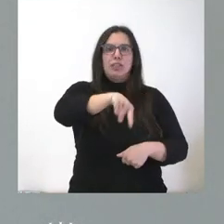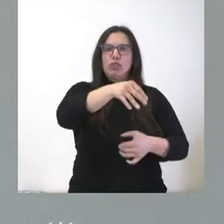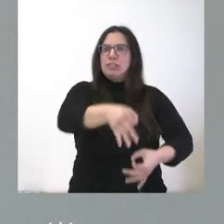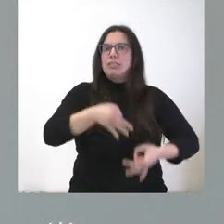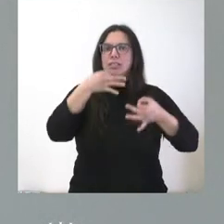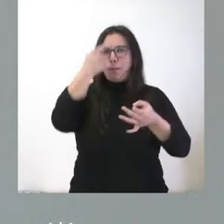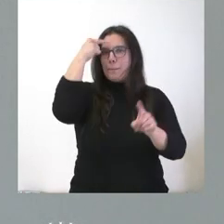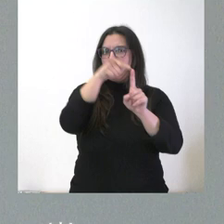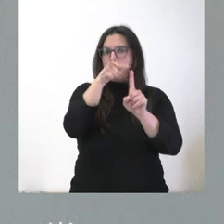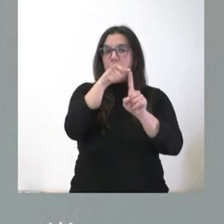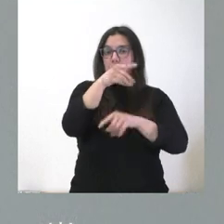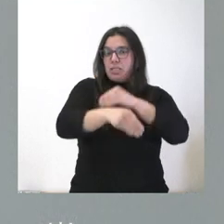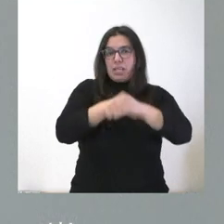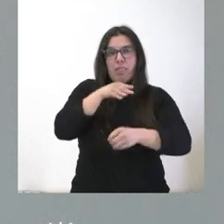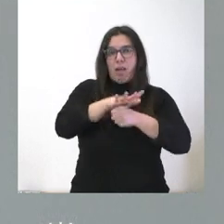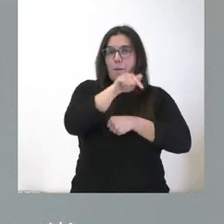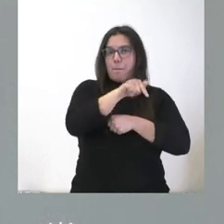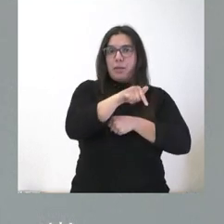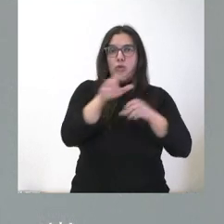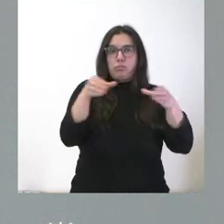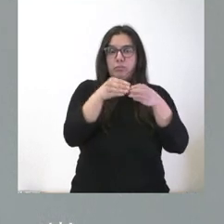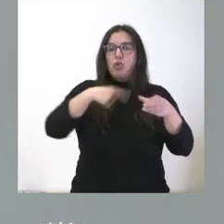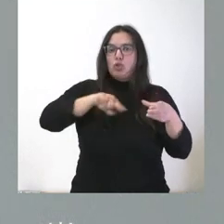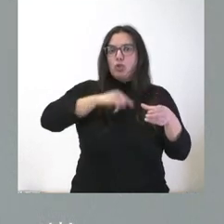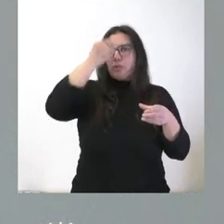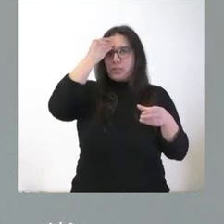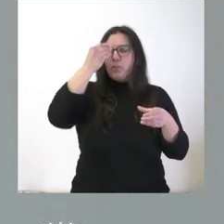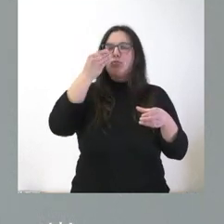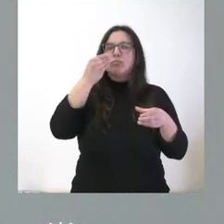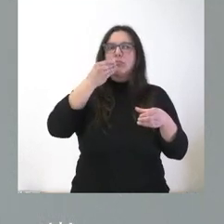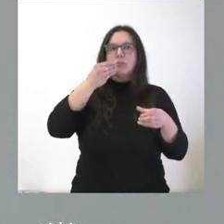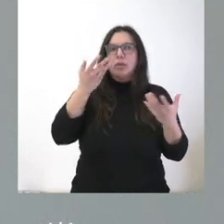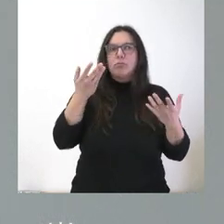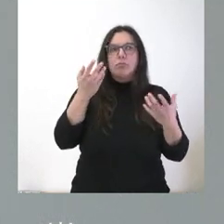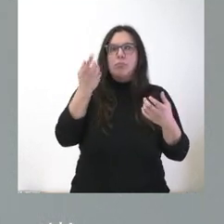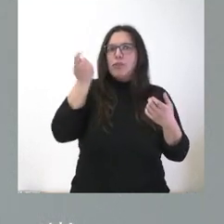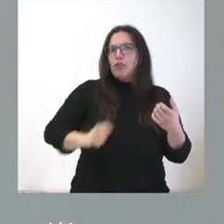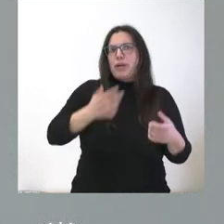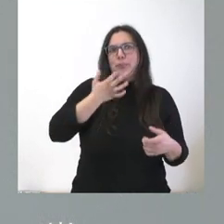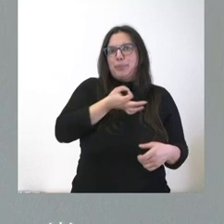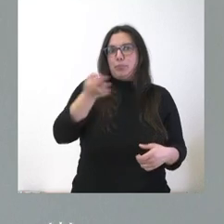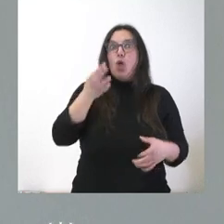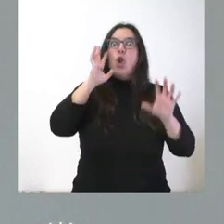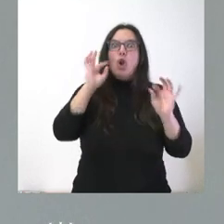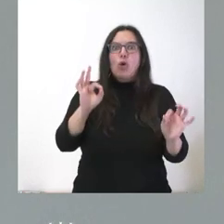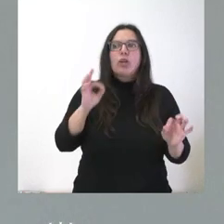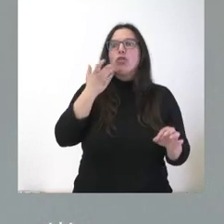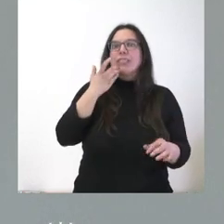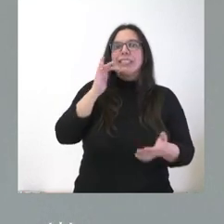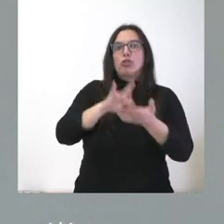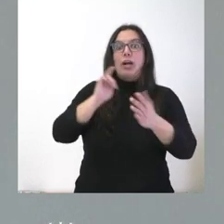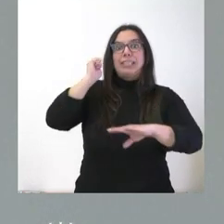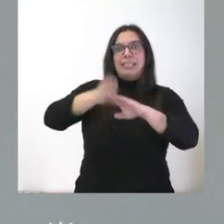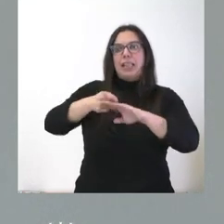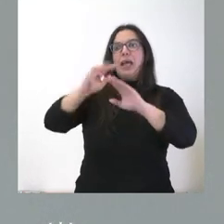Eso es lo que se hace en este ámbito. Nosotros entendemos que tenemos unos sententes profesionales y, lógicamente, si ha habido una sentencia,